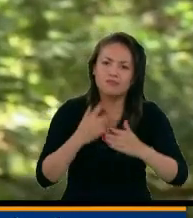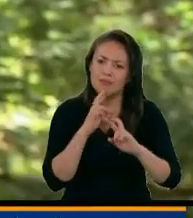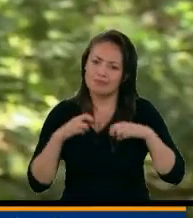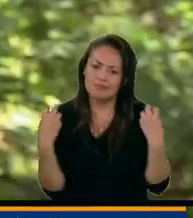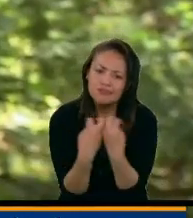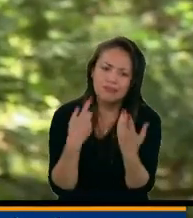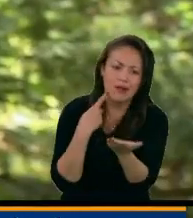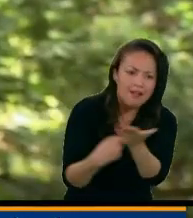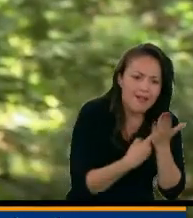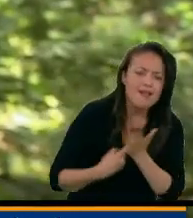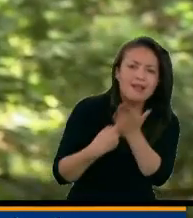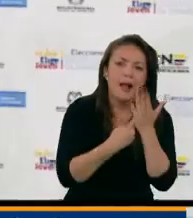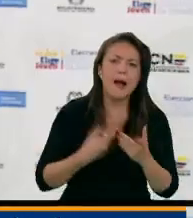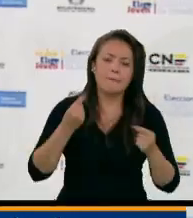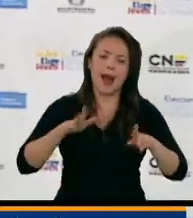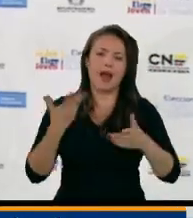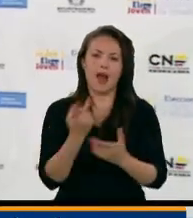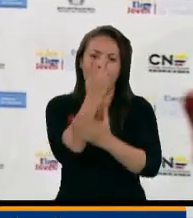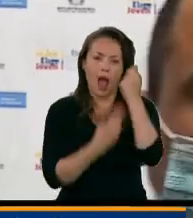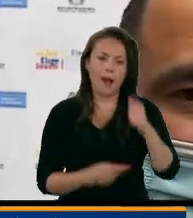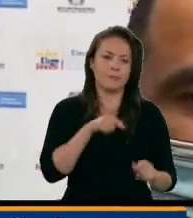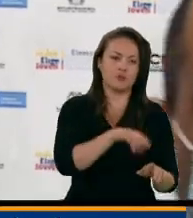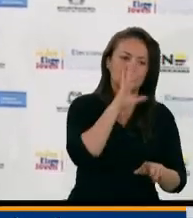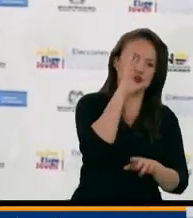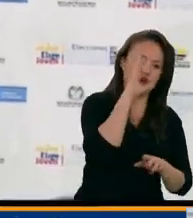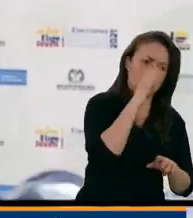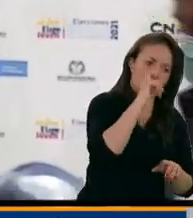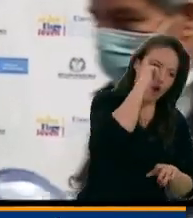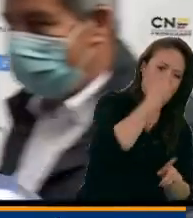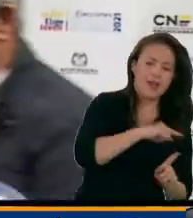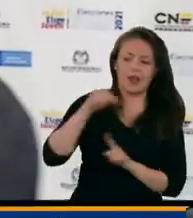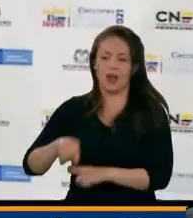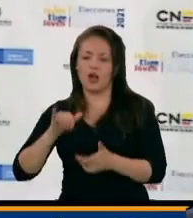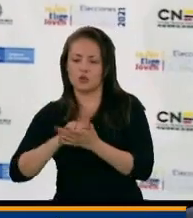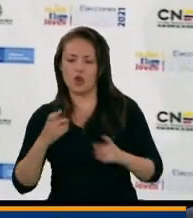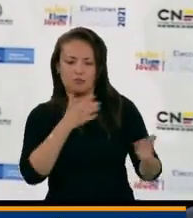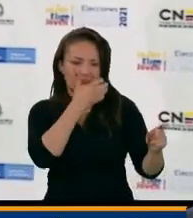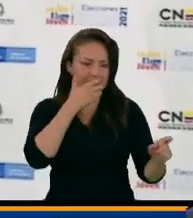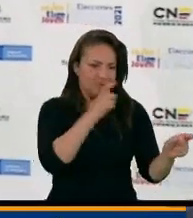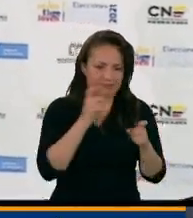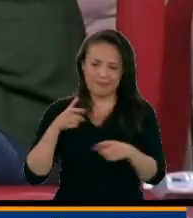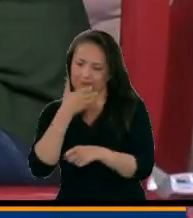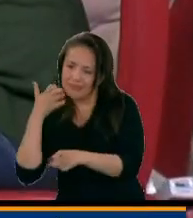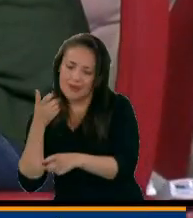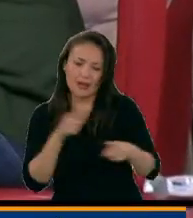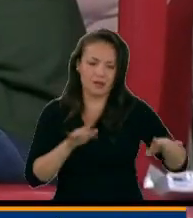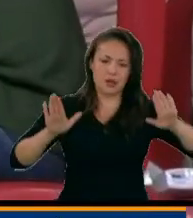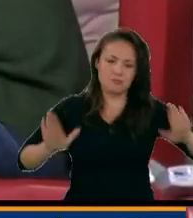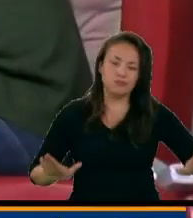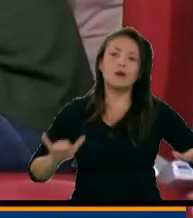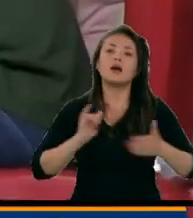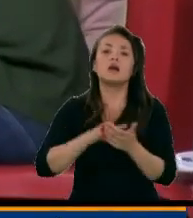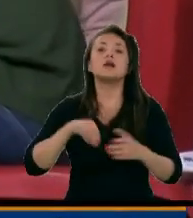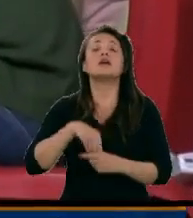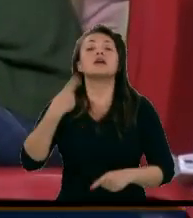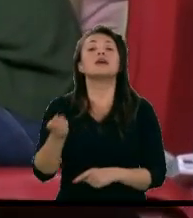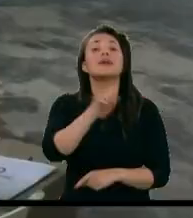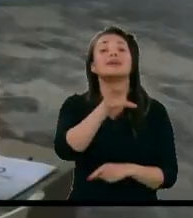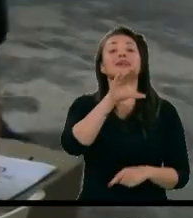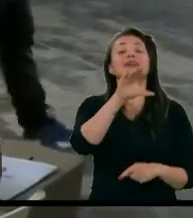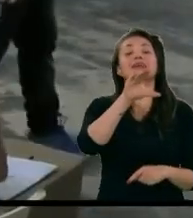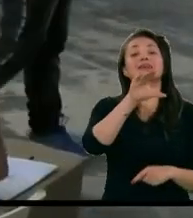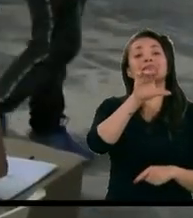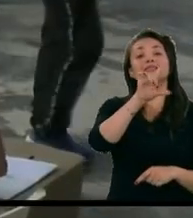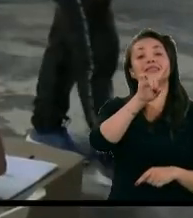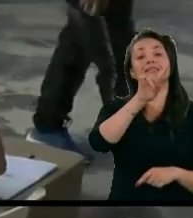se establezca un cese al fuego. Entre tanto, el registrador Alexander Vega pidió al gobierno nacional garantías en los territorios para el desarrollo de